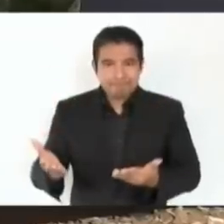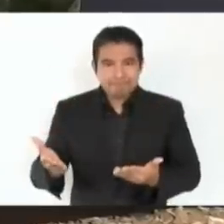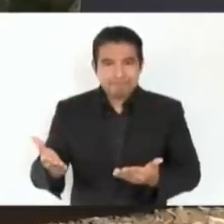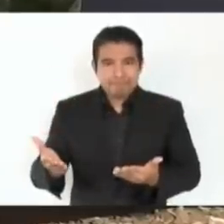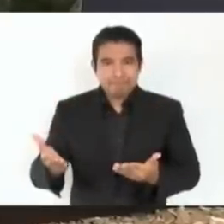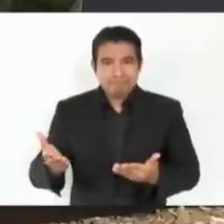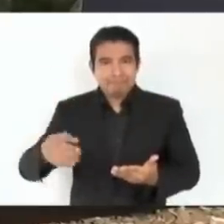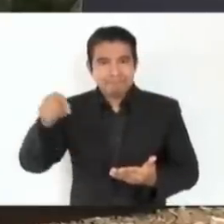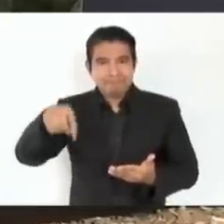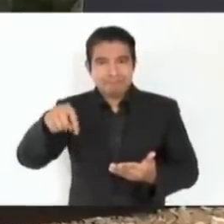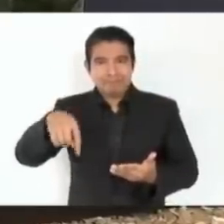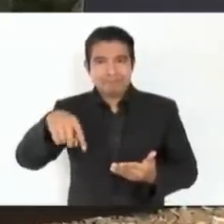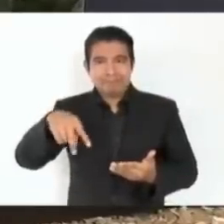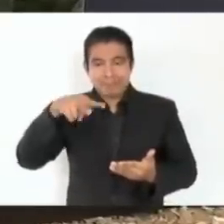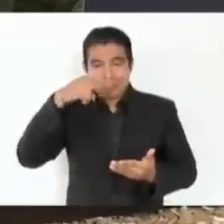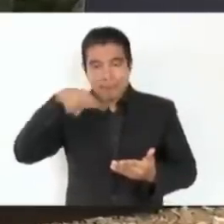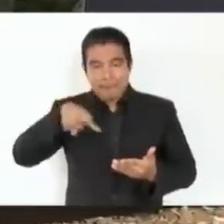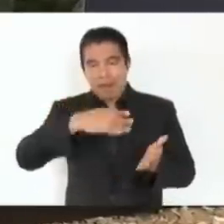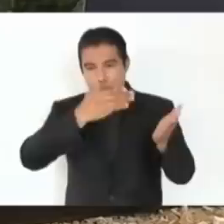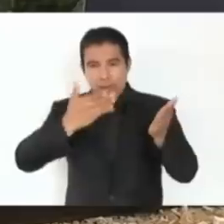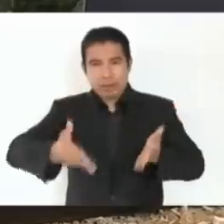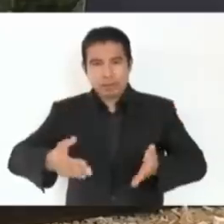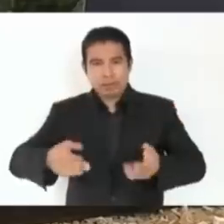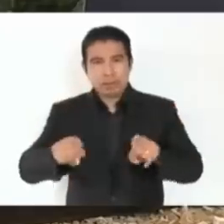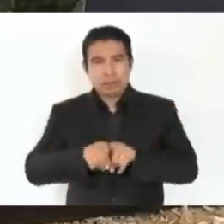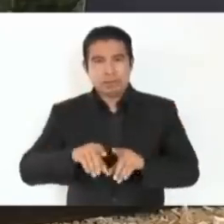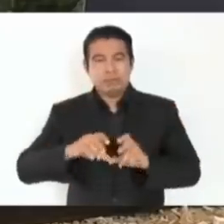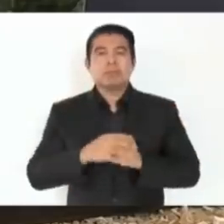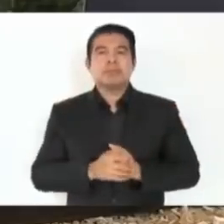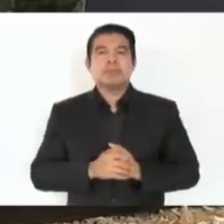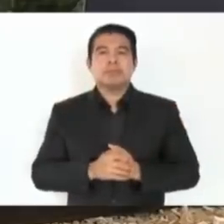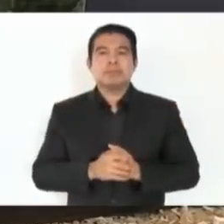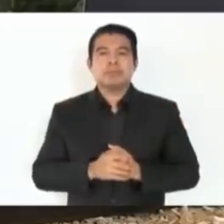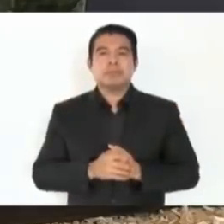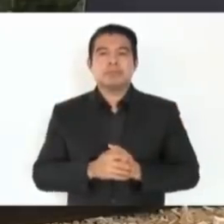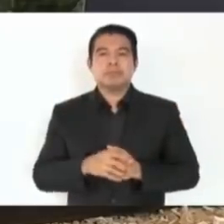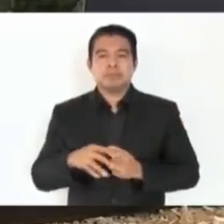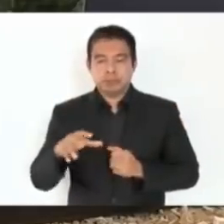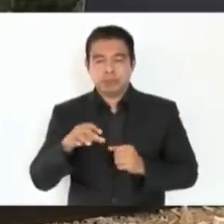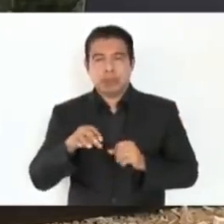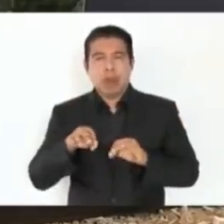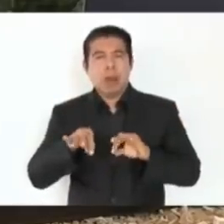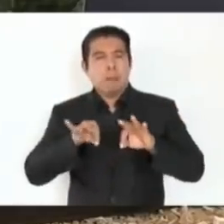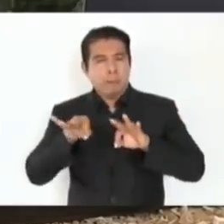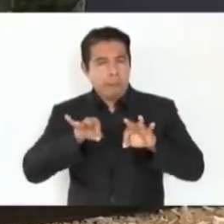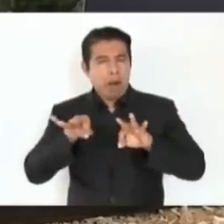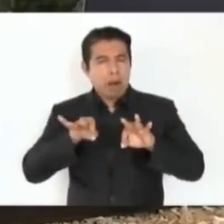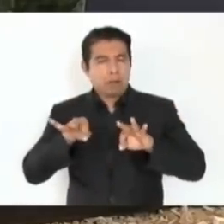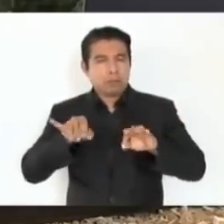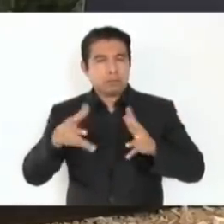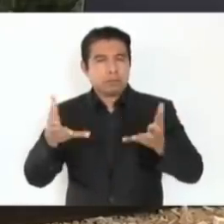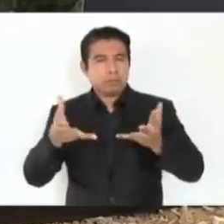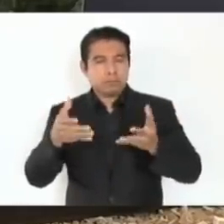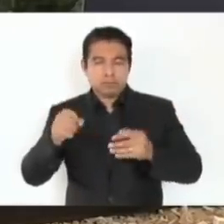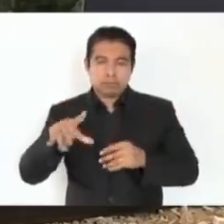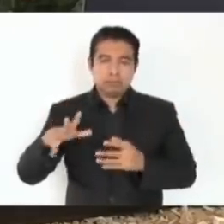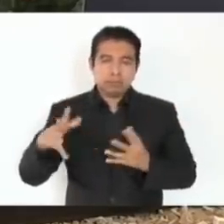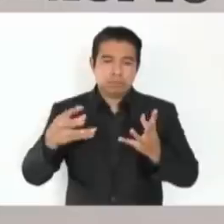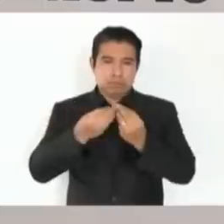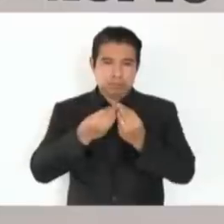en México y en el trabajo que se está haciendo con